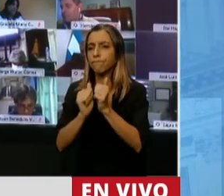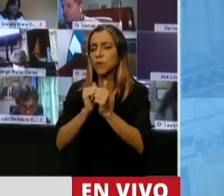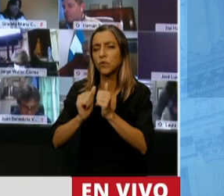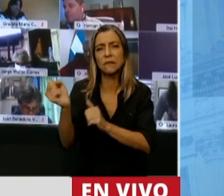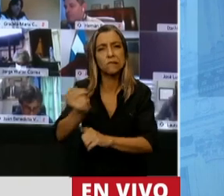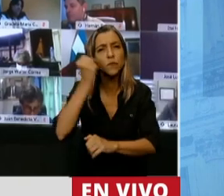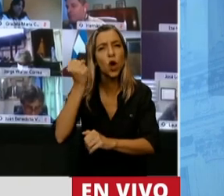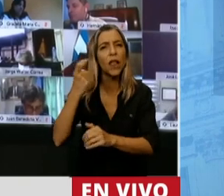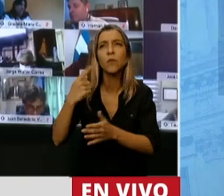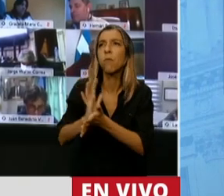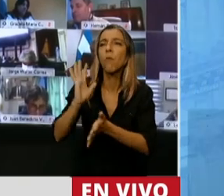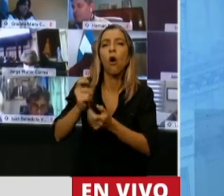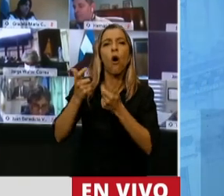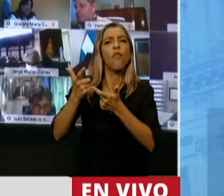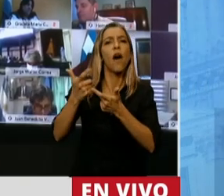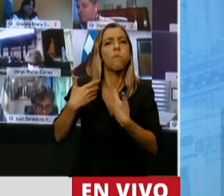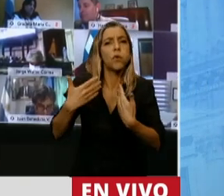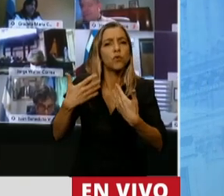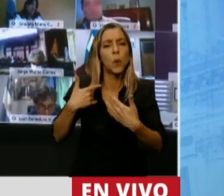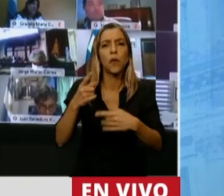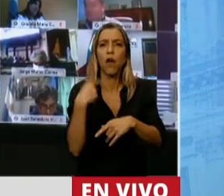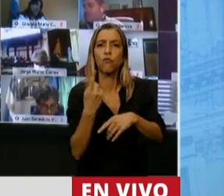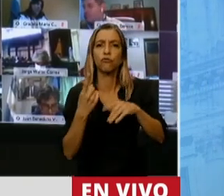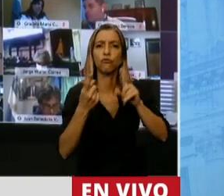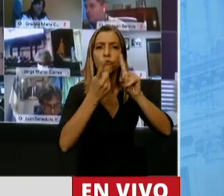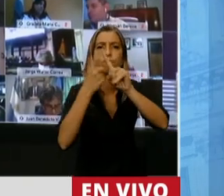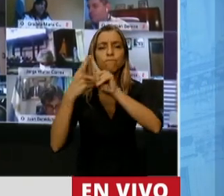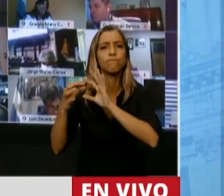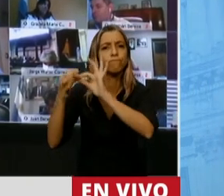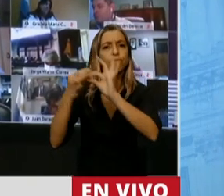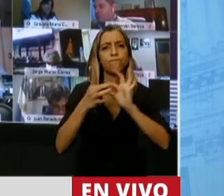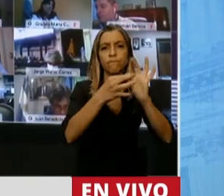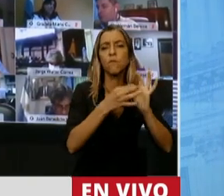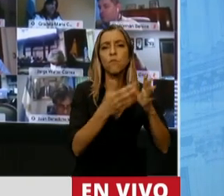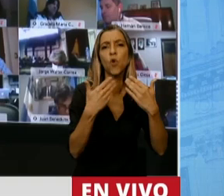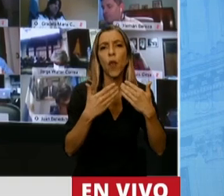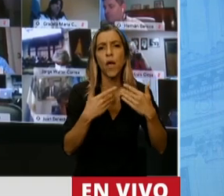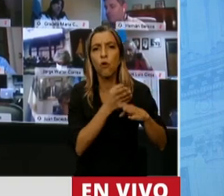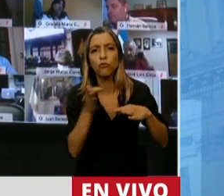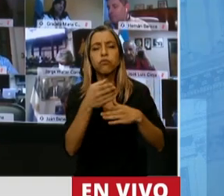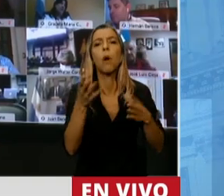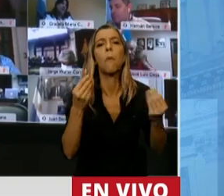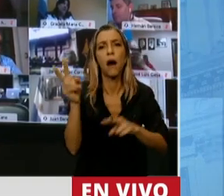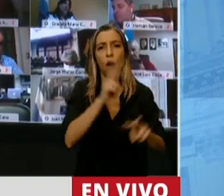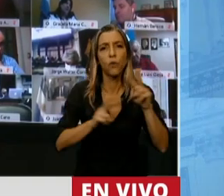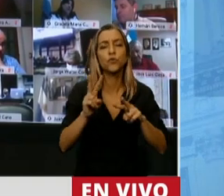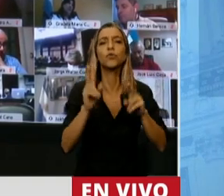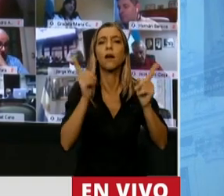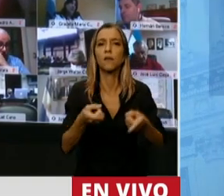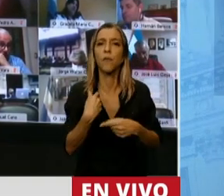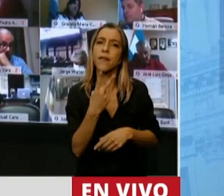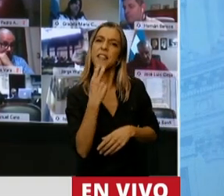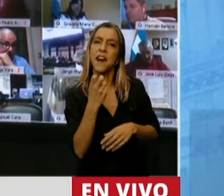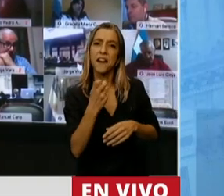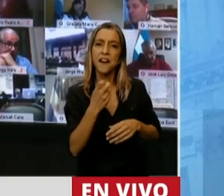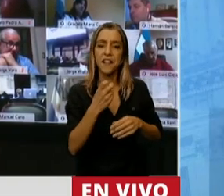interconectado, donde nos vamos a poder sumar al interconectado nacional a partir del cierre de anillos energéticos en la provincia.